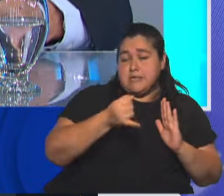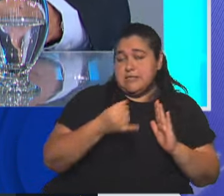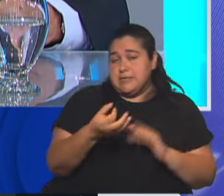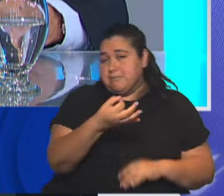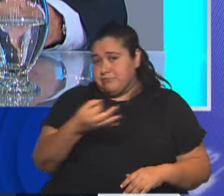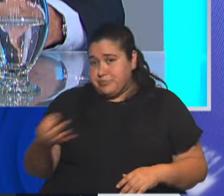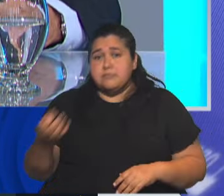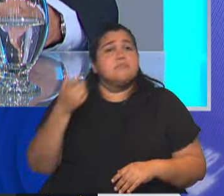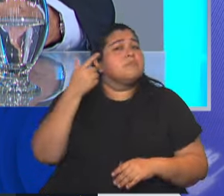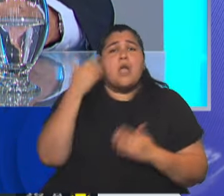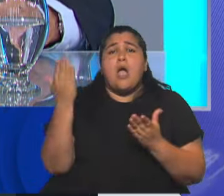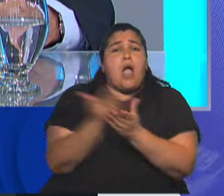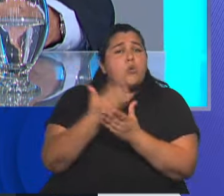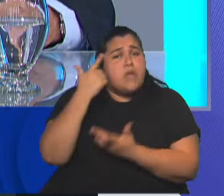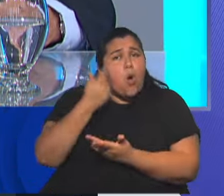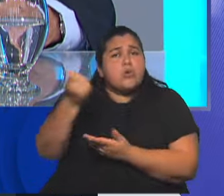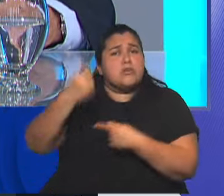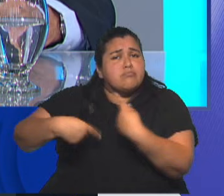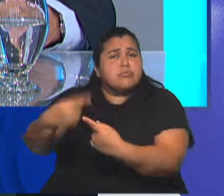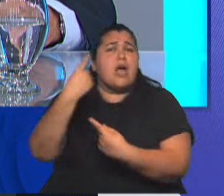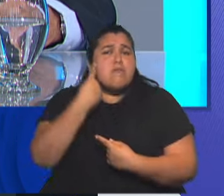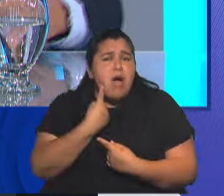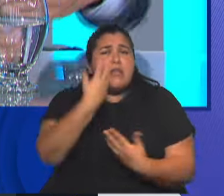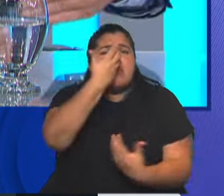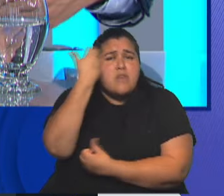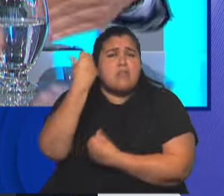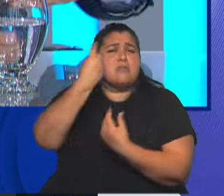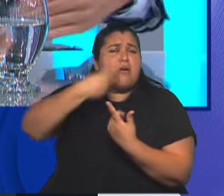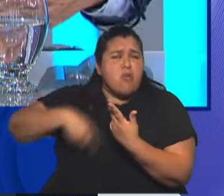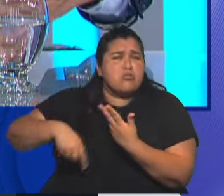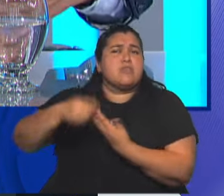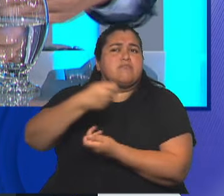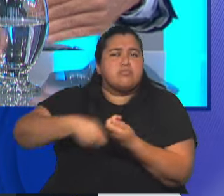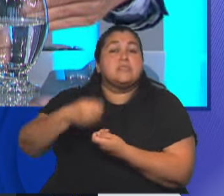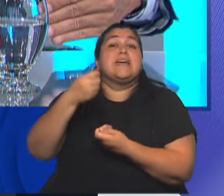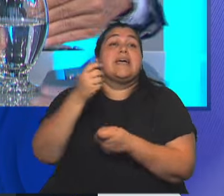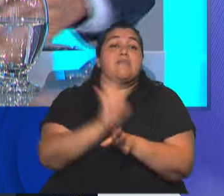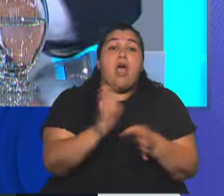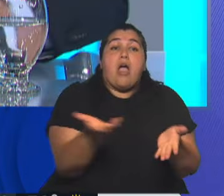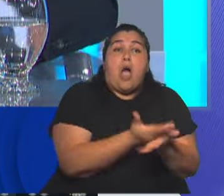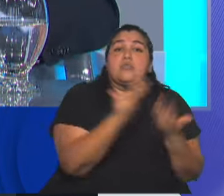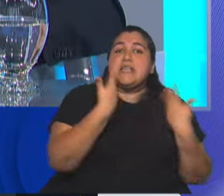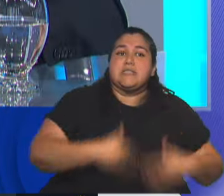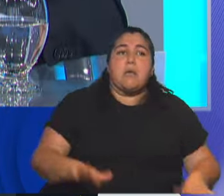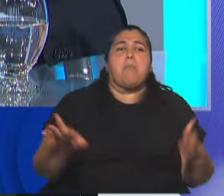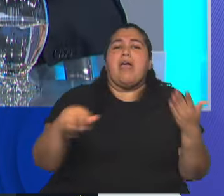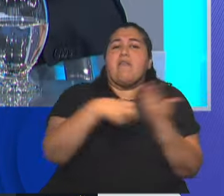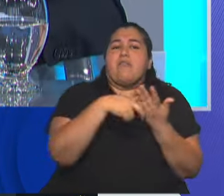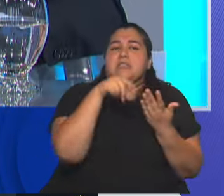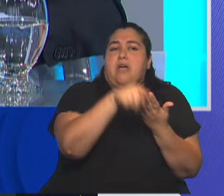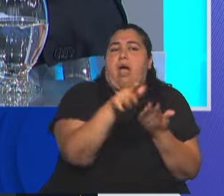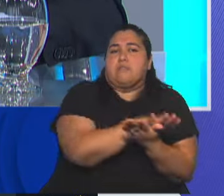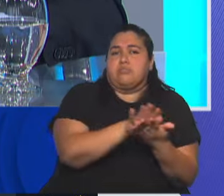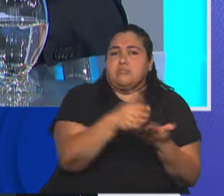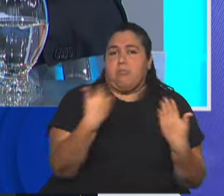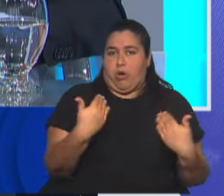Llegan a juicio las causas de envergadura, mafia, trata, corrupción. Las causas simples se acuerdan en general en la etapa con el